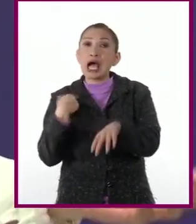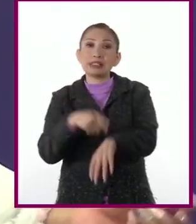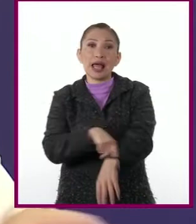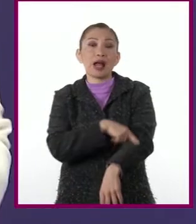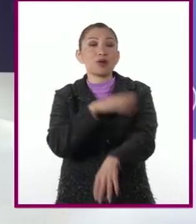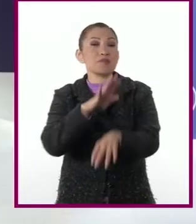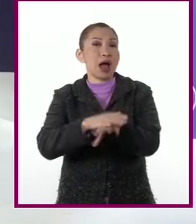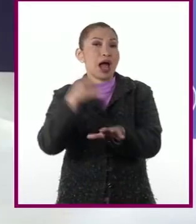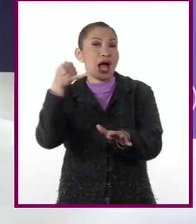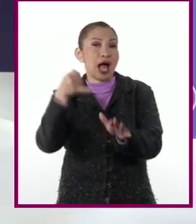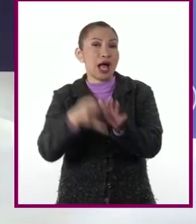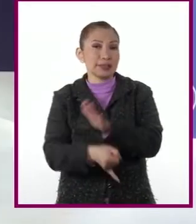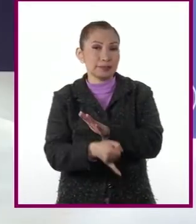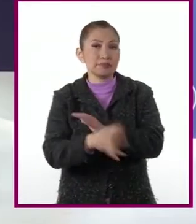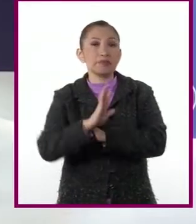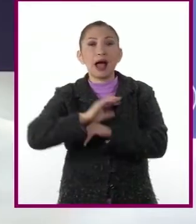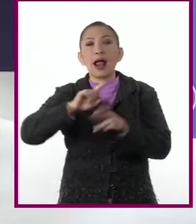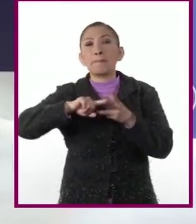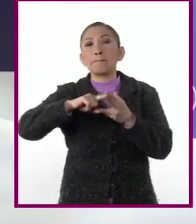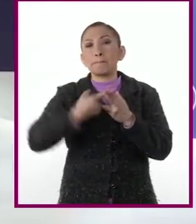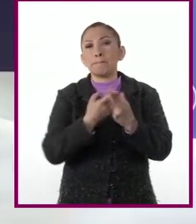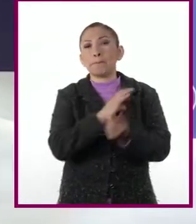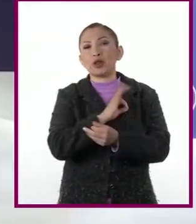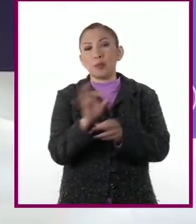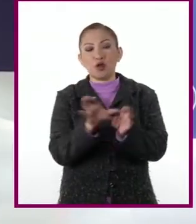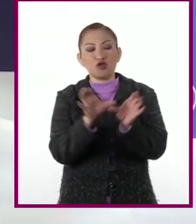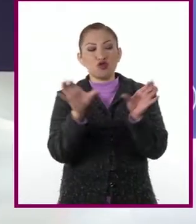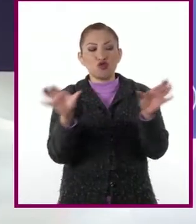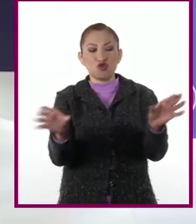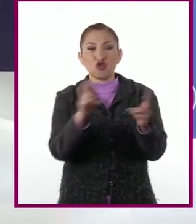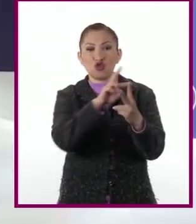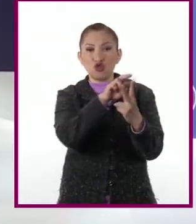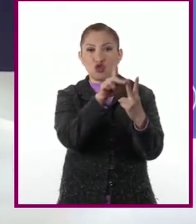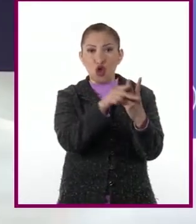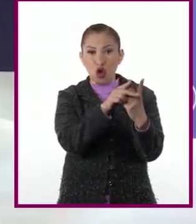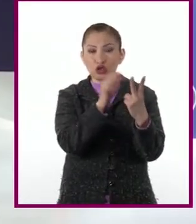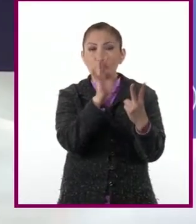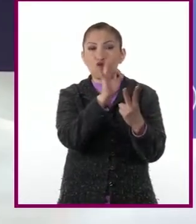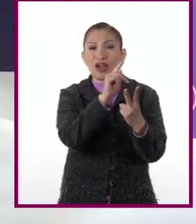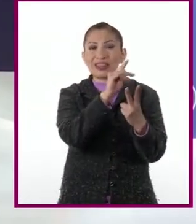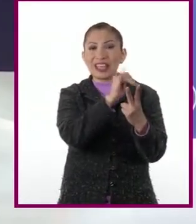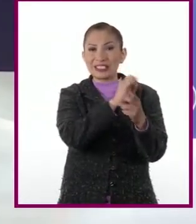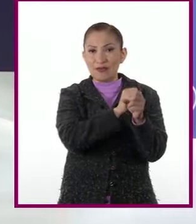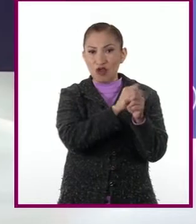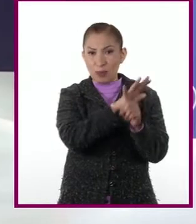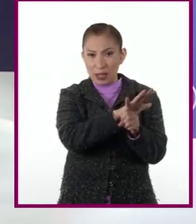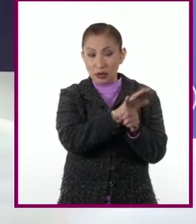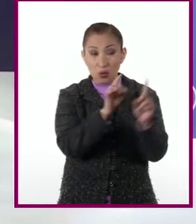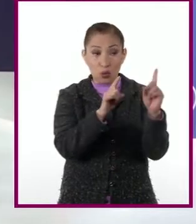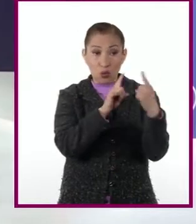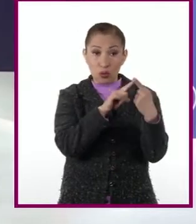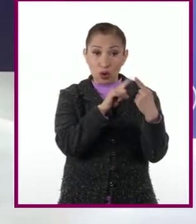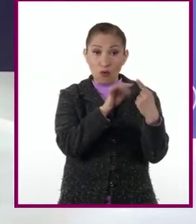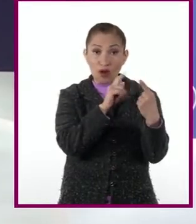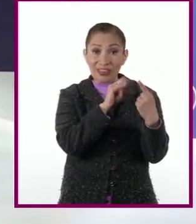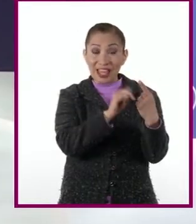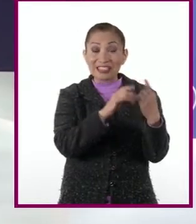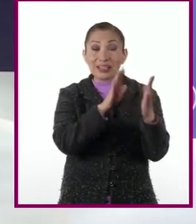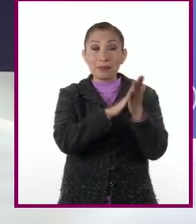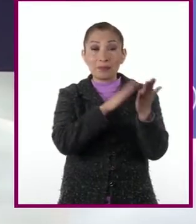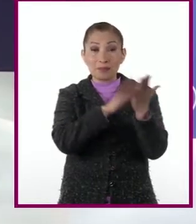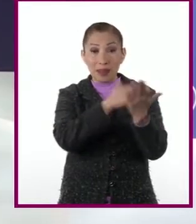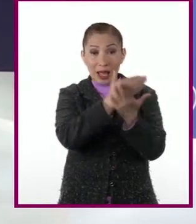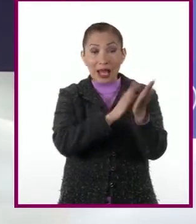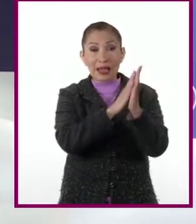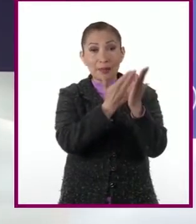que eso. Para comenzar, podemos dividir en dos criterios las fuentes de información. Uno, fuentes impresas